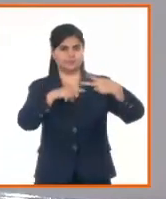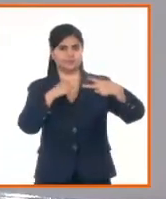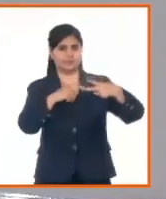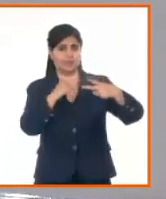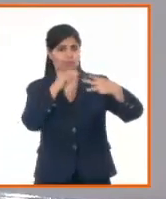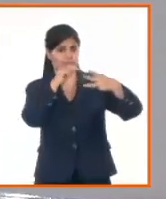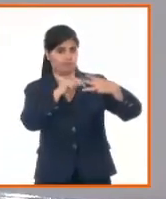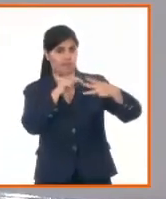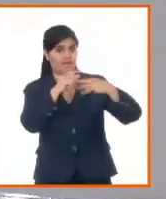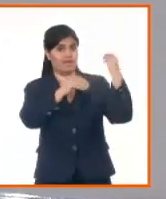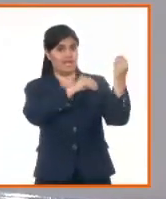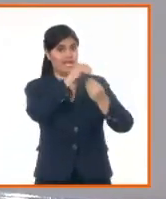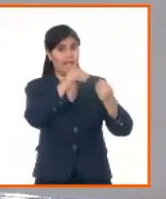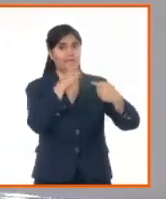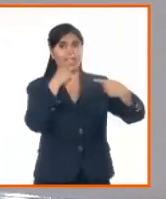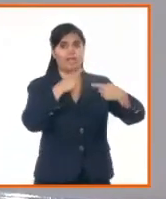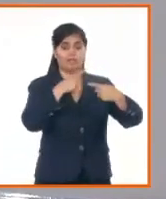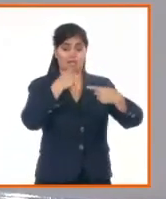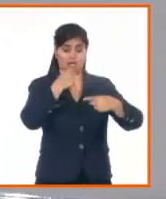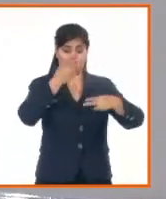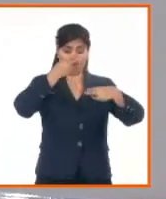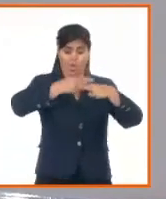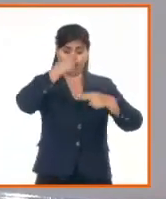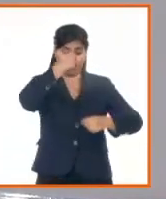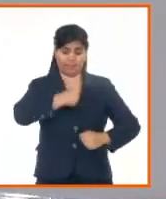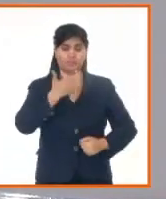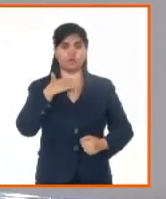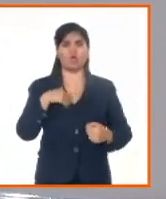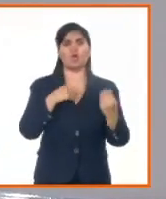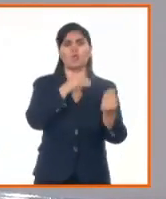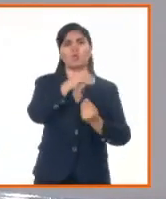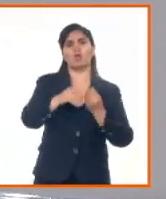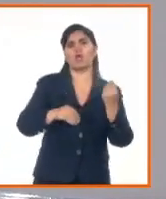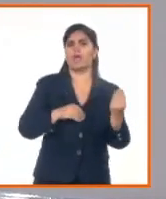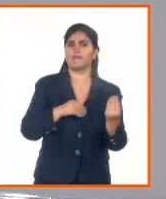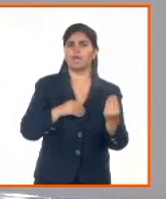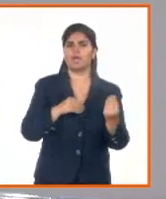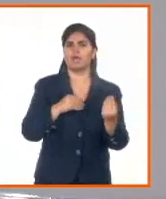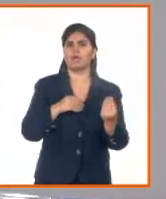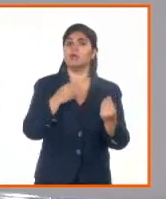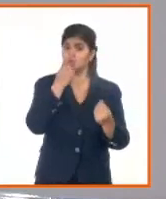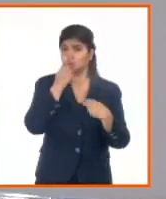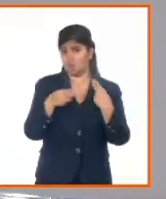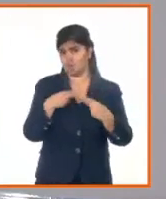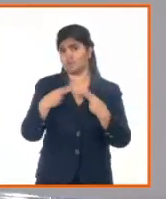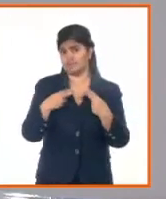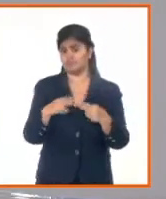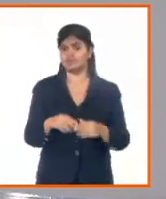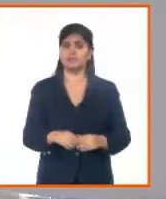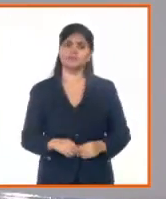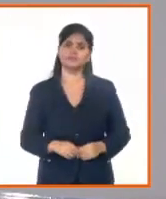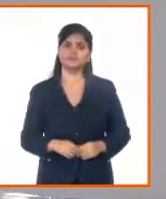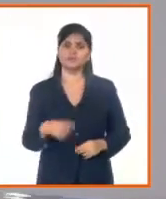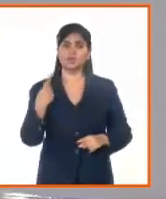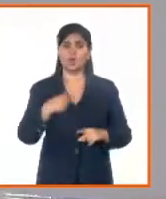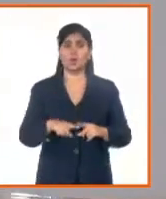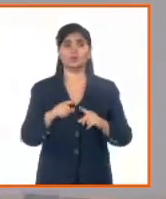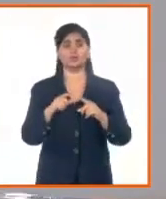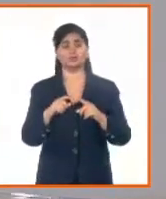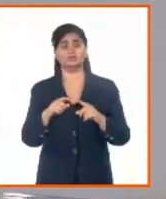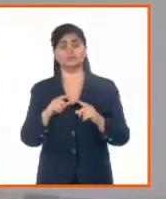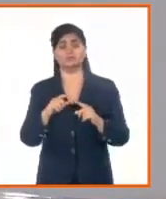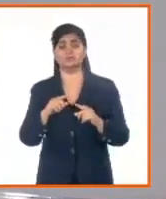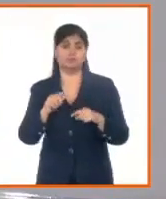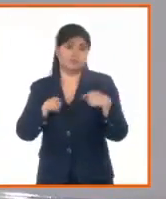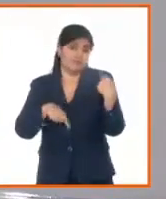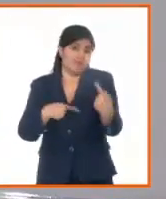temas que tienen que ver con la afiliación, con el reconocimiento de los niños, que eso quizás mañana nos pueda salir